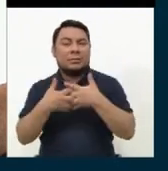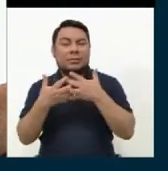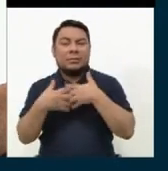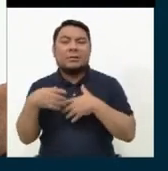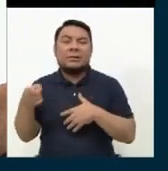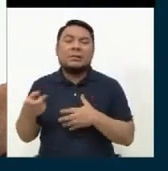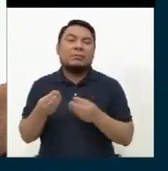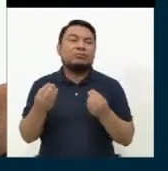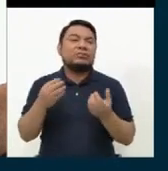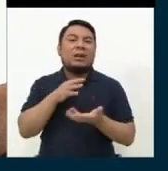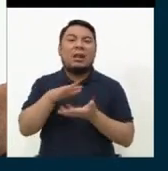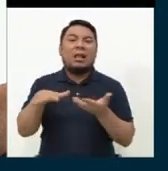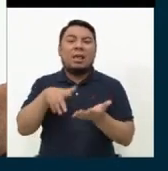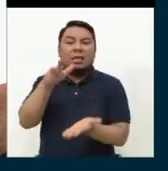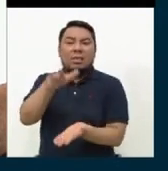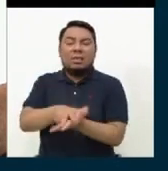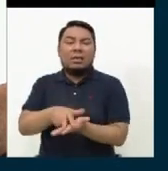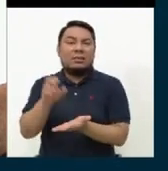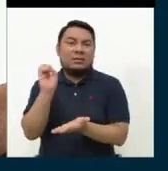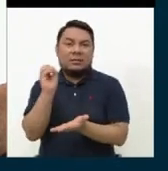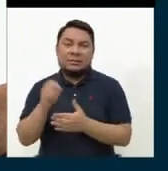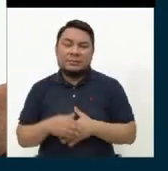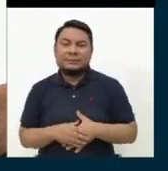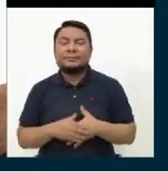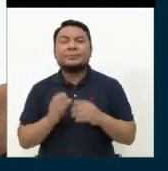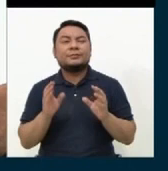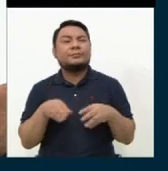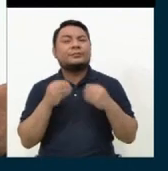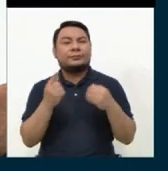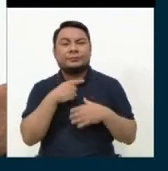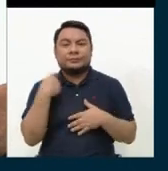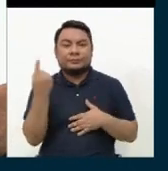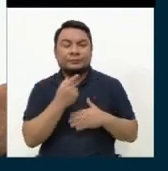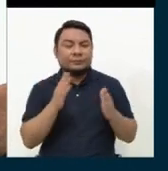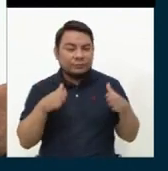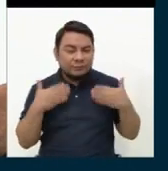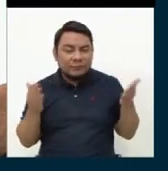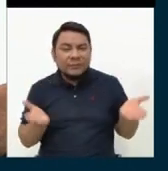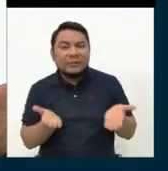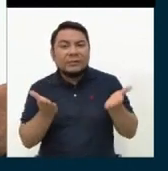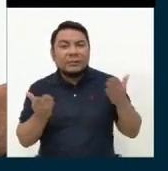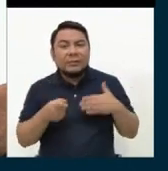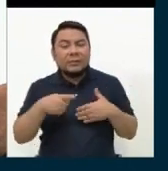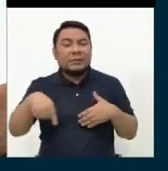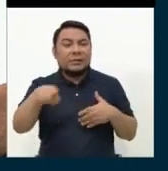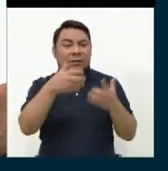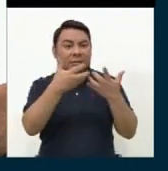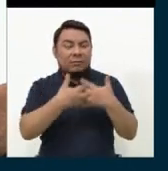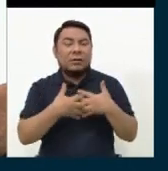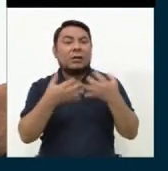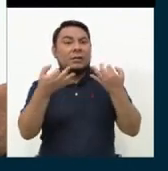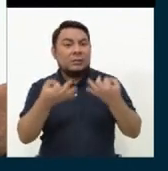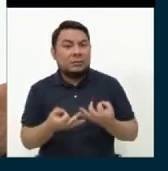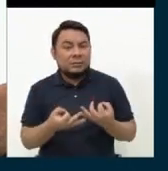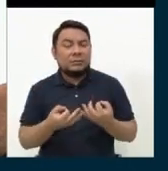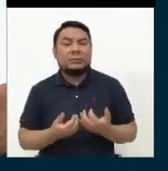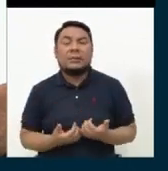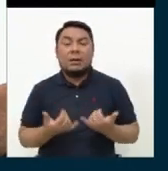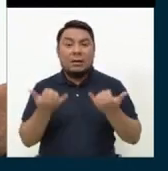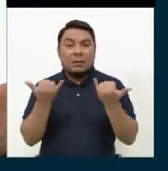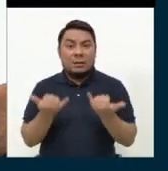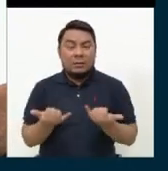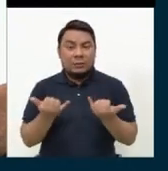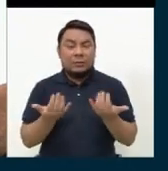informalidad. Entonces, ¿cómo nosotros podemos impulsar que estas se formalicen? Actualmente,